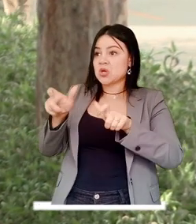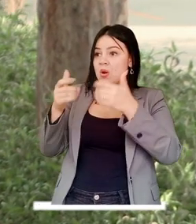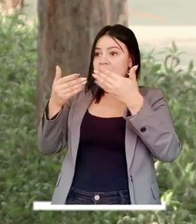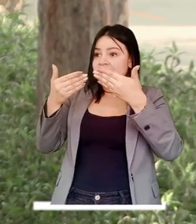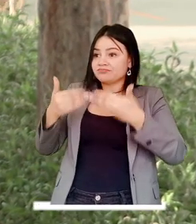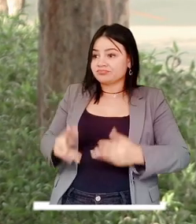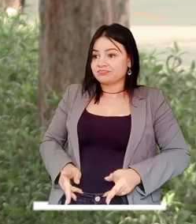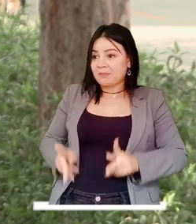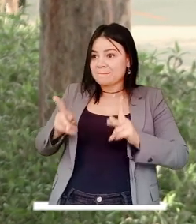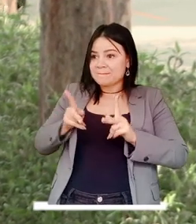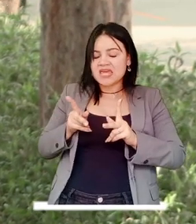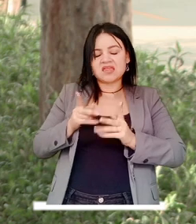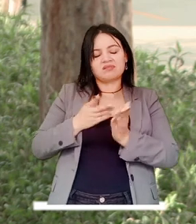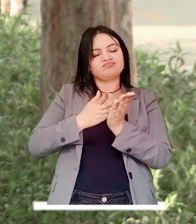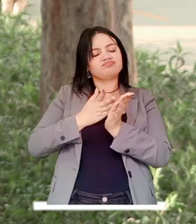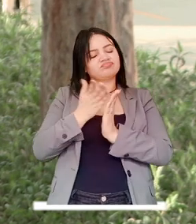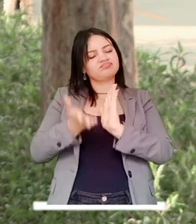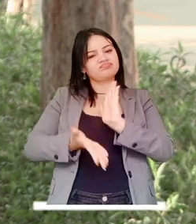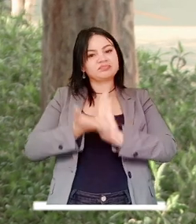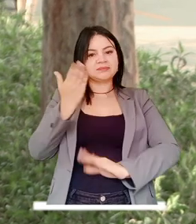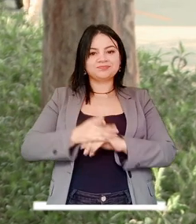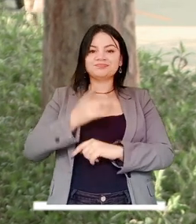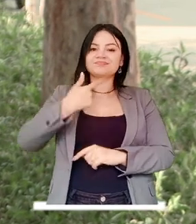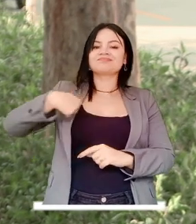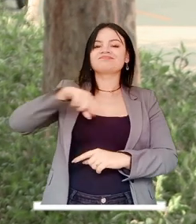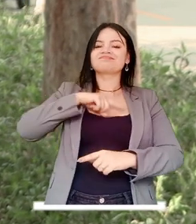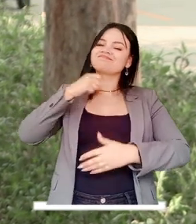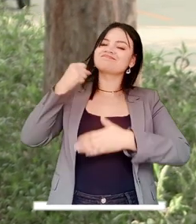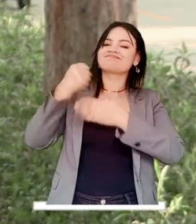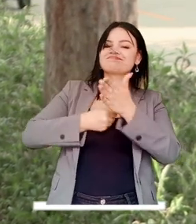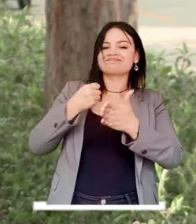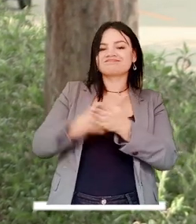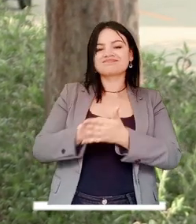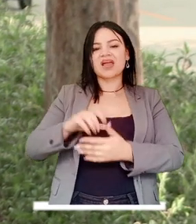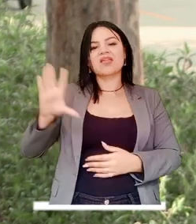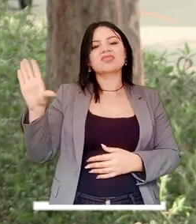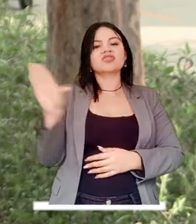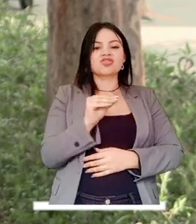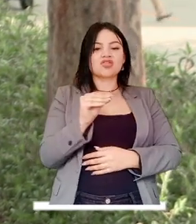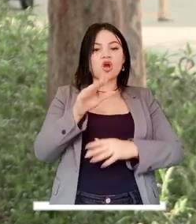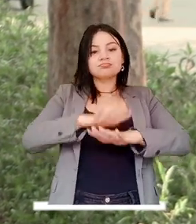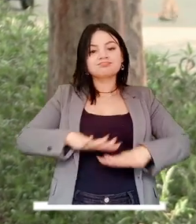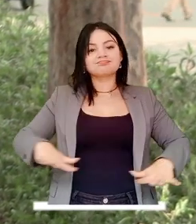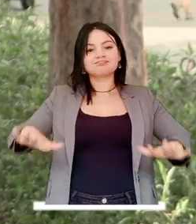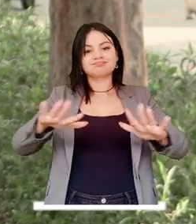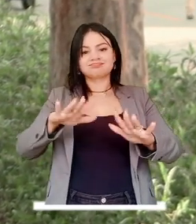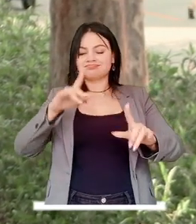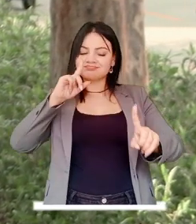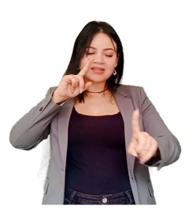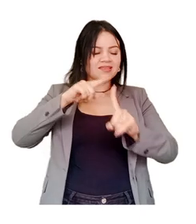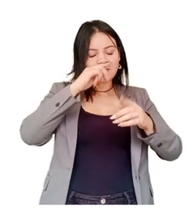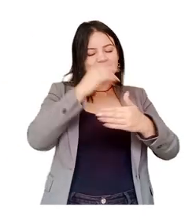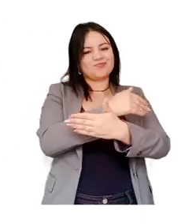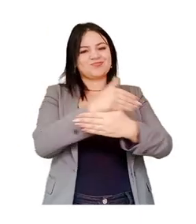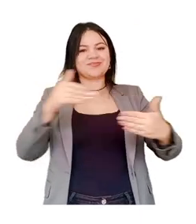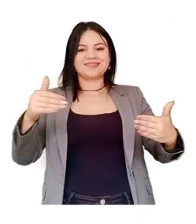ciudadanos del distrito. Por eso seguiremos haciendo desde todos los escenarios Por la Niñez Toy.